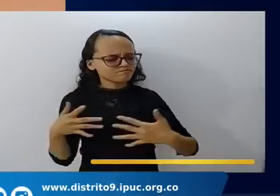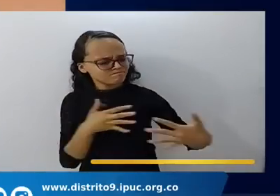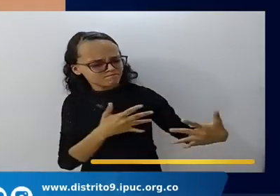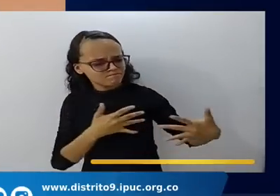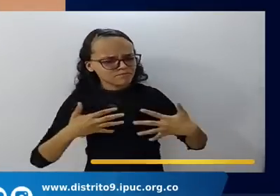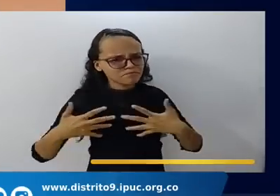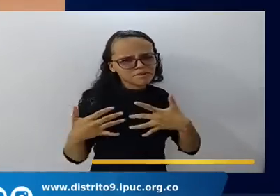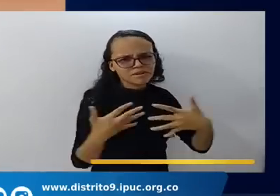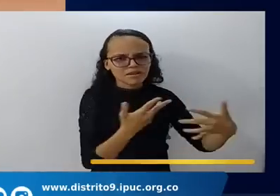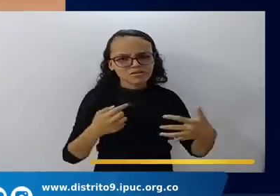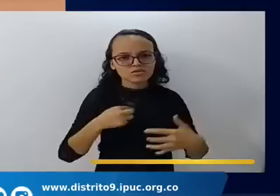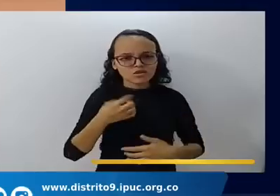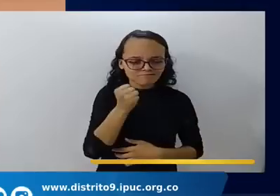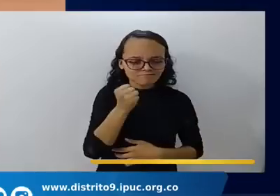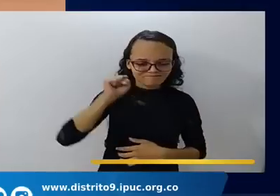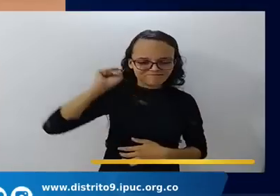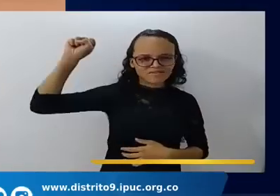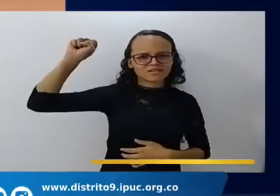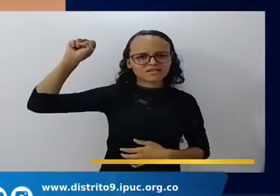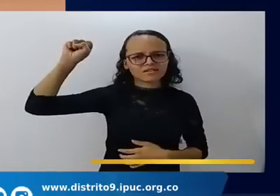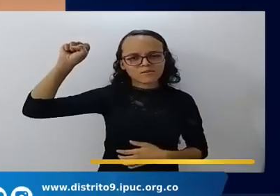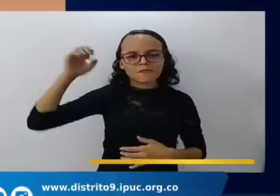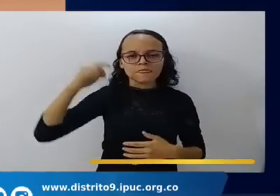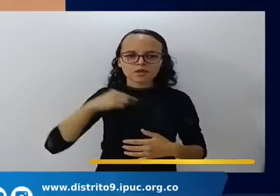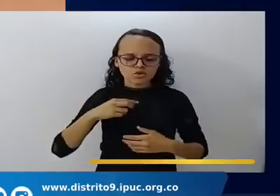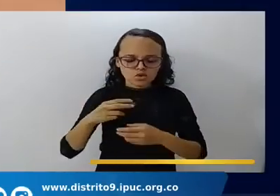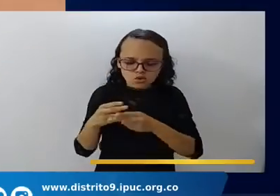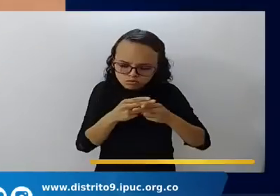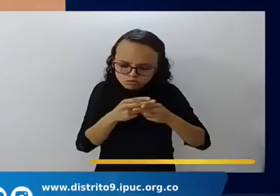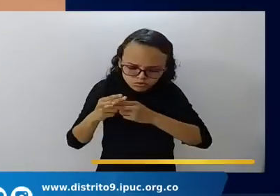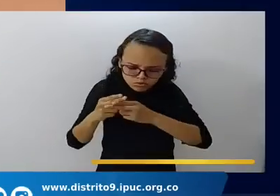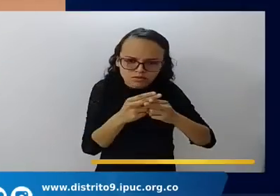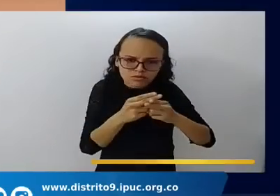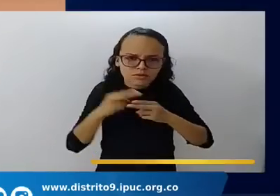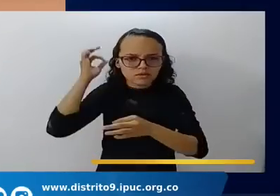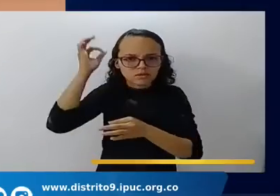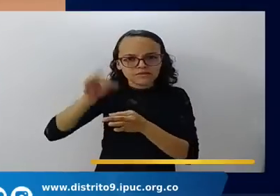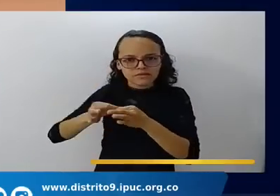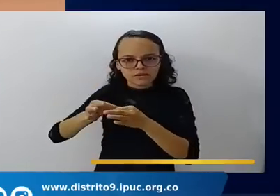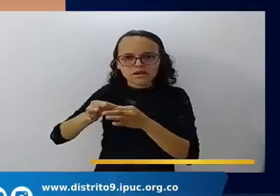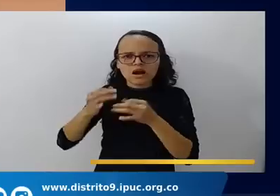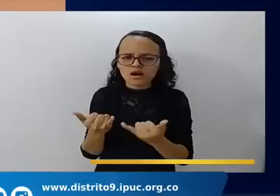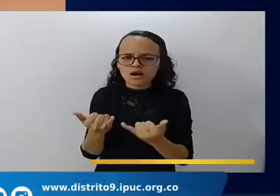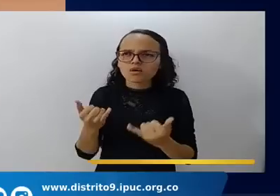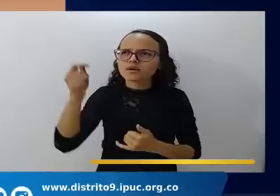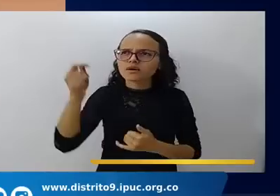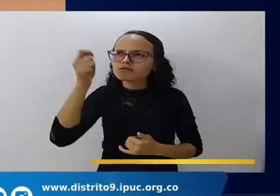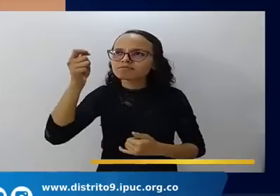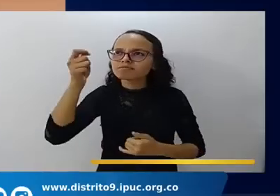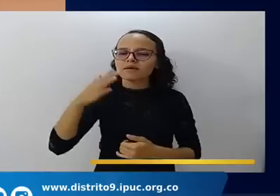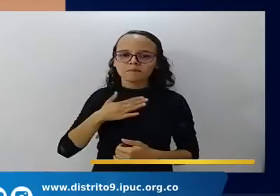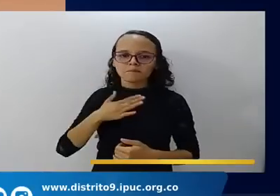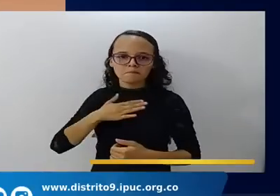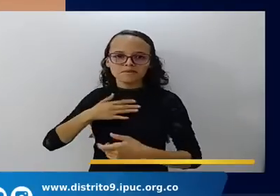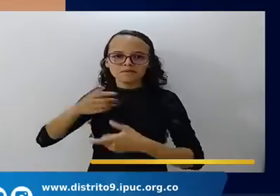He ganado la batalla. He guardado la fe. Por lo demás, me está guardada la corona.